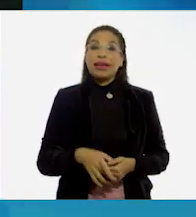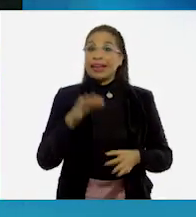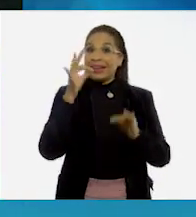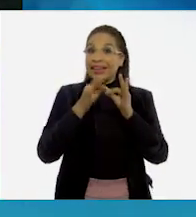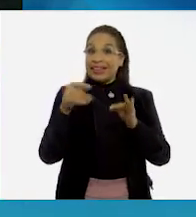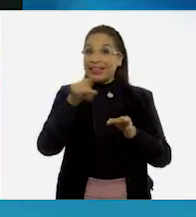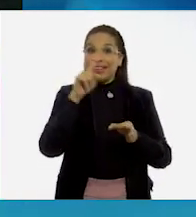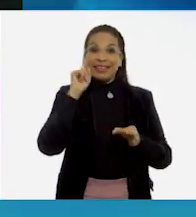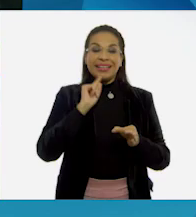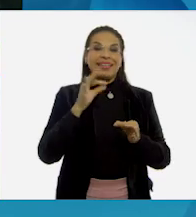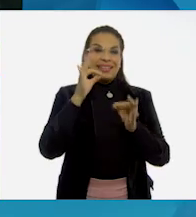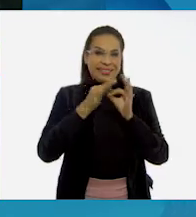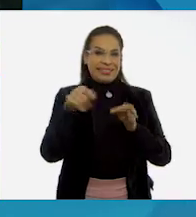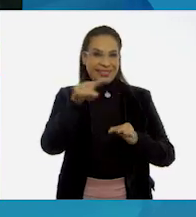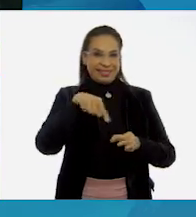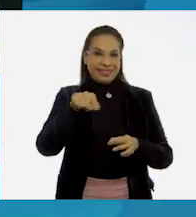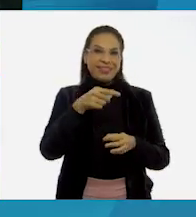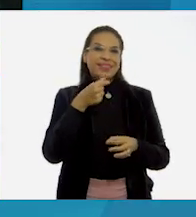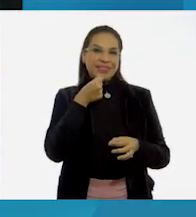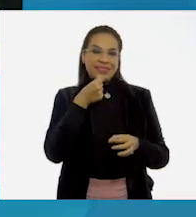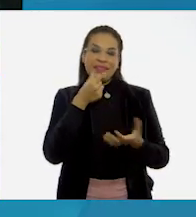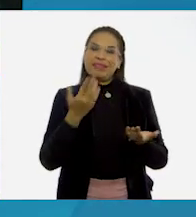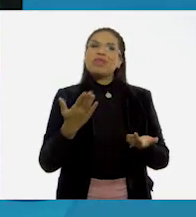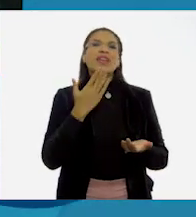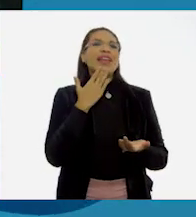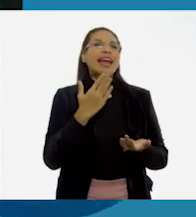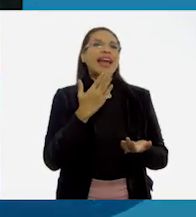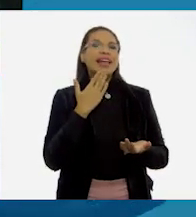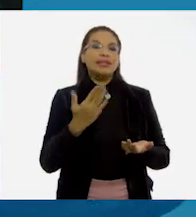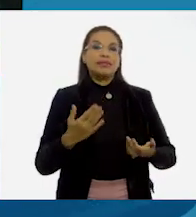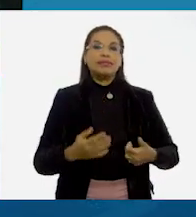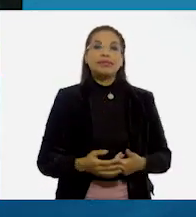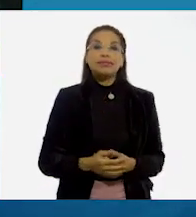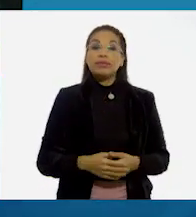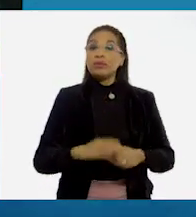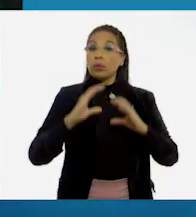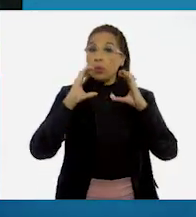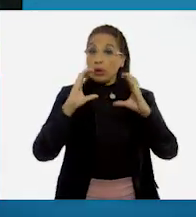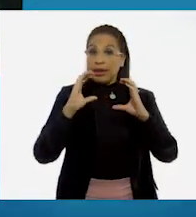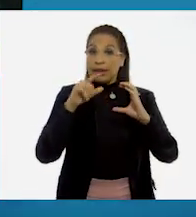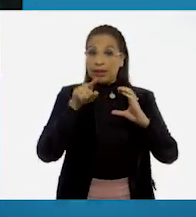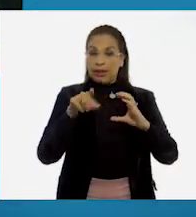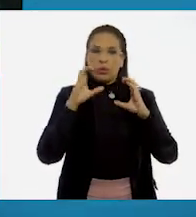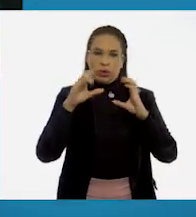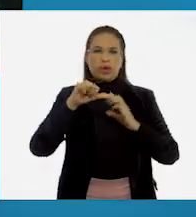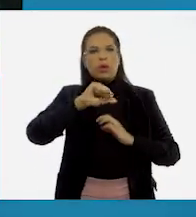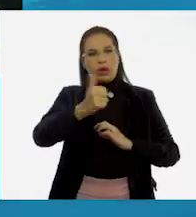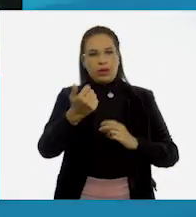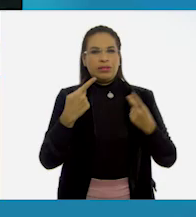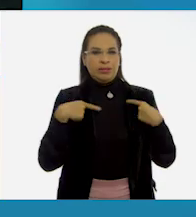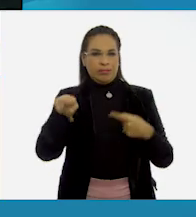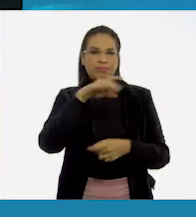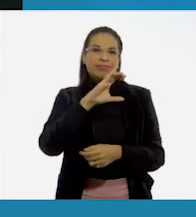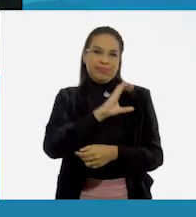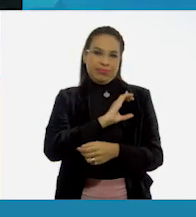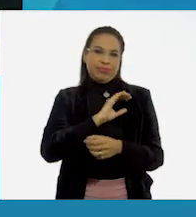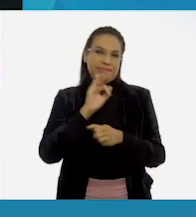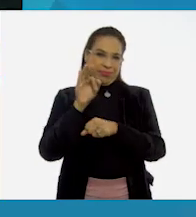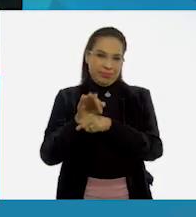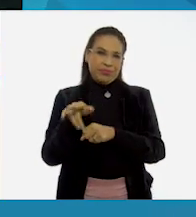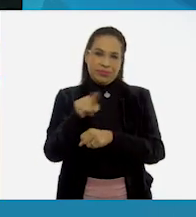¿Lista? ¿Listo? ¡Muy bien! Cuídate y cuida a los que más quieres.